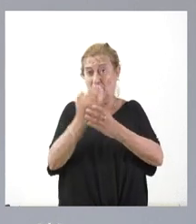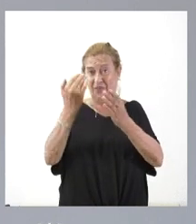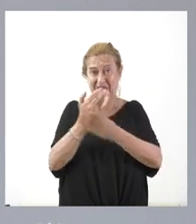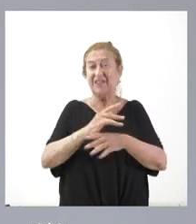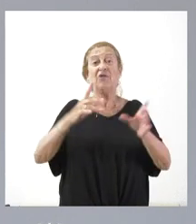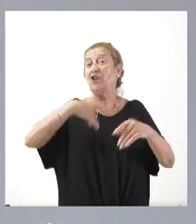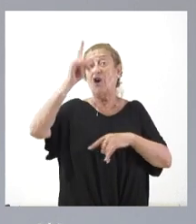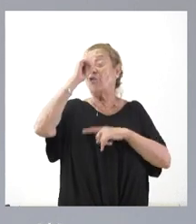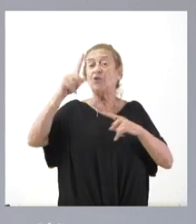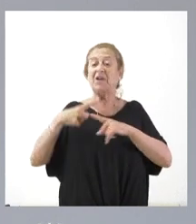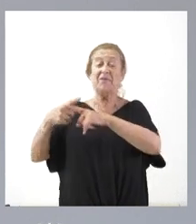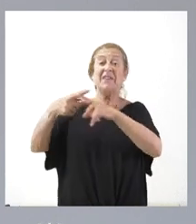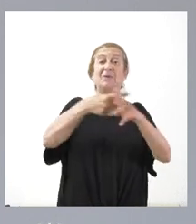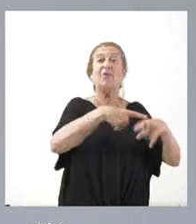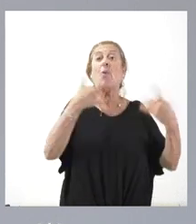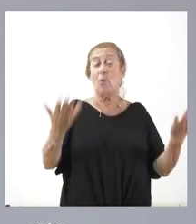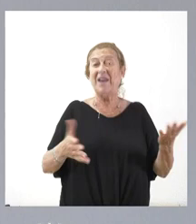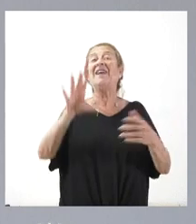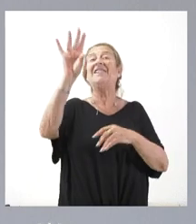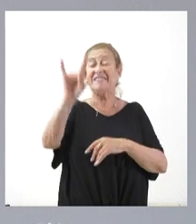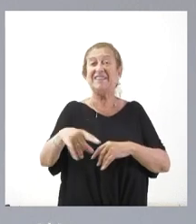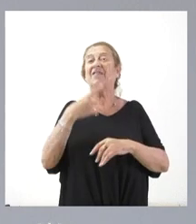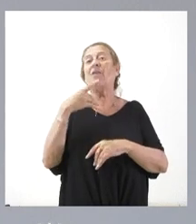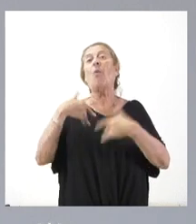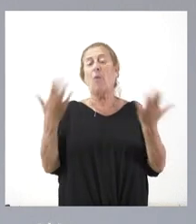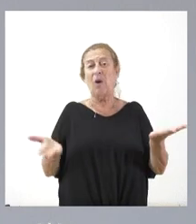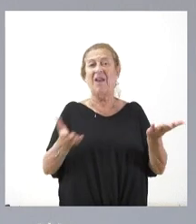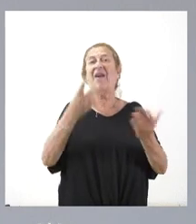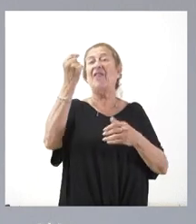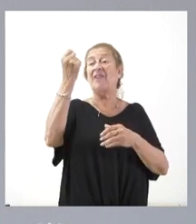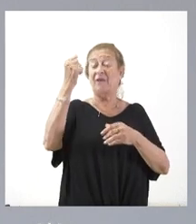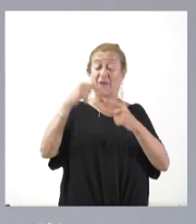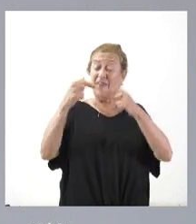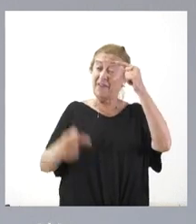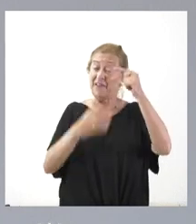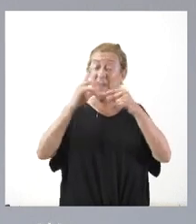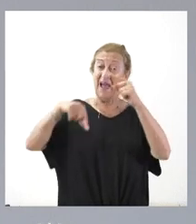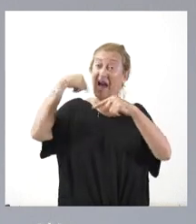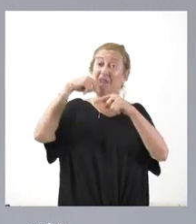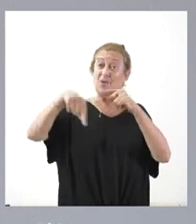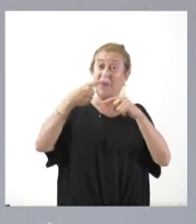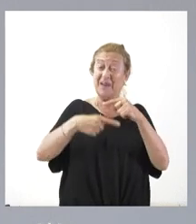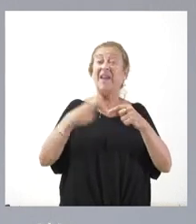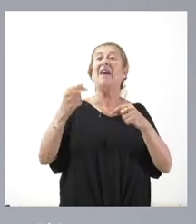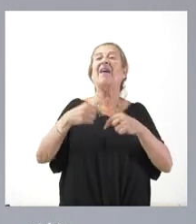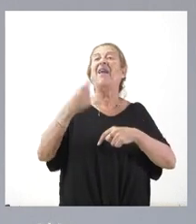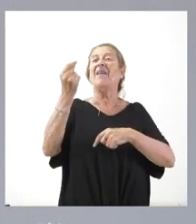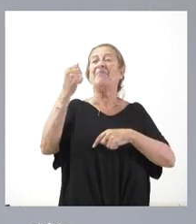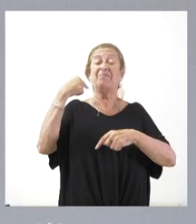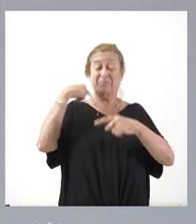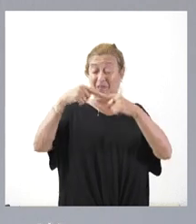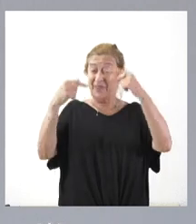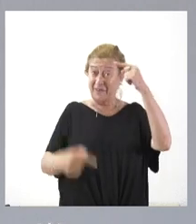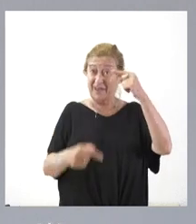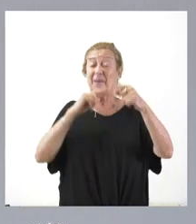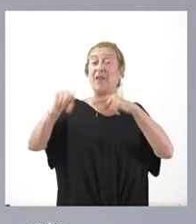distribución entre comunidades autónomas. Sí se estableció cuál es la cifra de déficit previsto para el próximo ejercicio. El déficit global de las Administraciones públicas